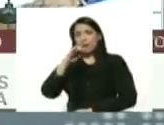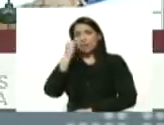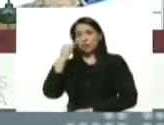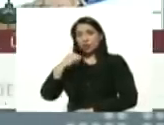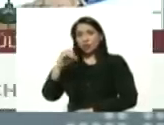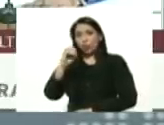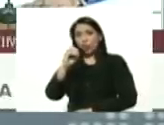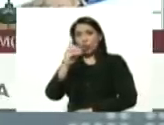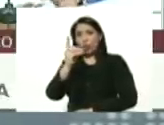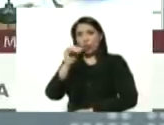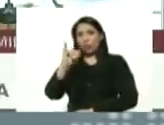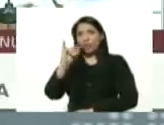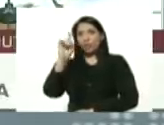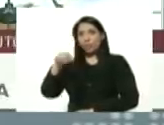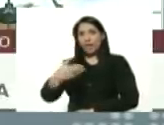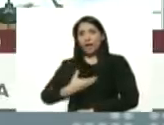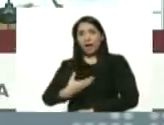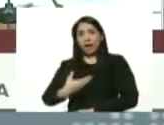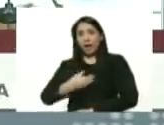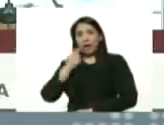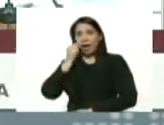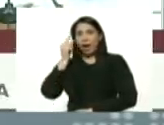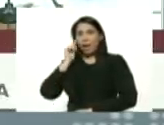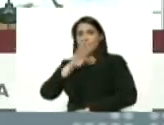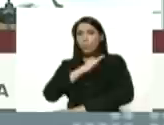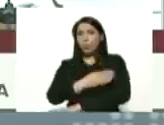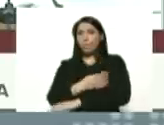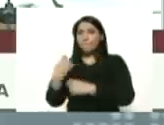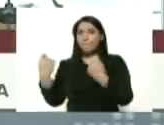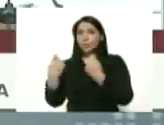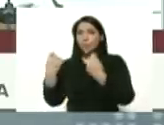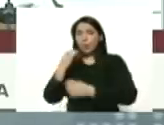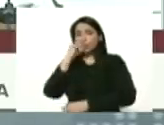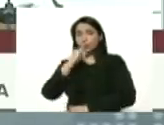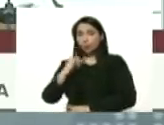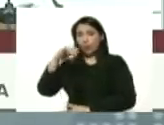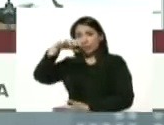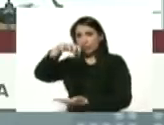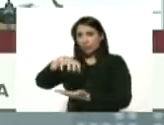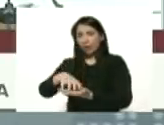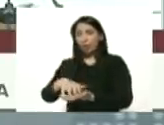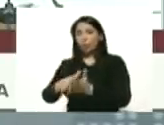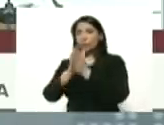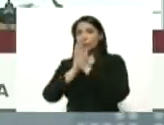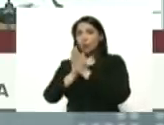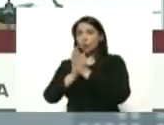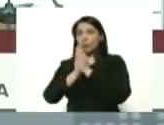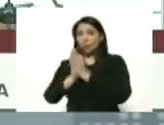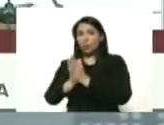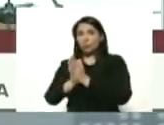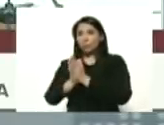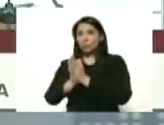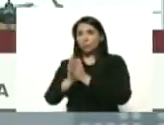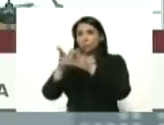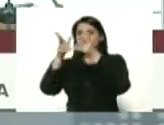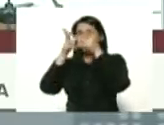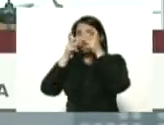alcaldes alcaldes atención al poder popular del Zulia Zulia suena Zulia suena Zulia